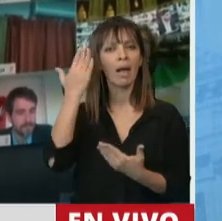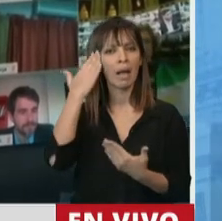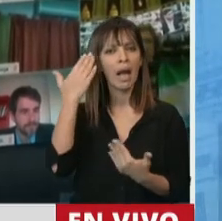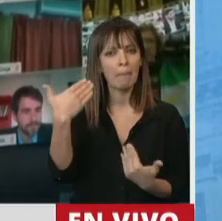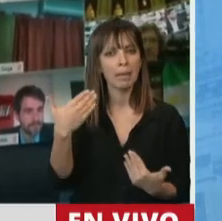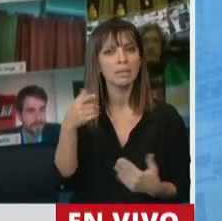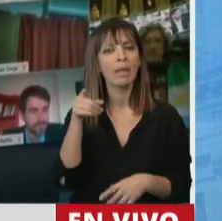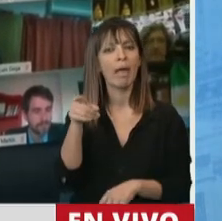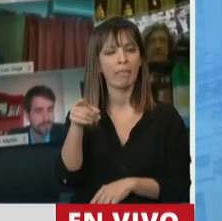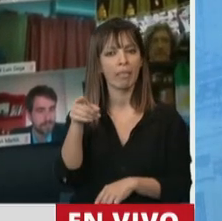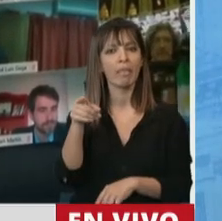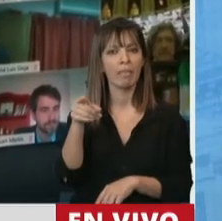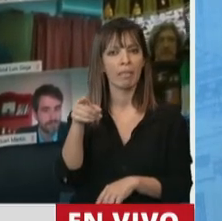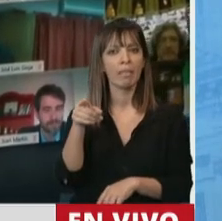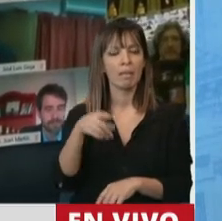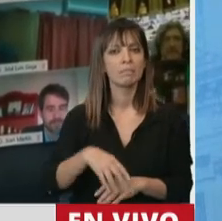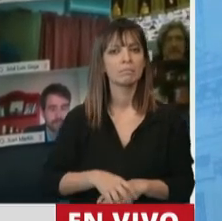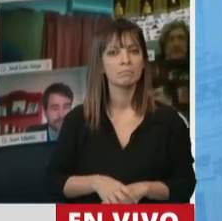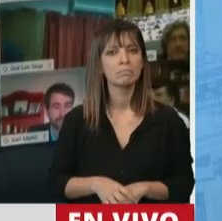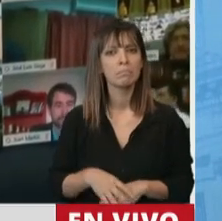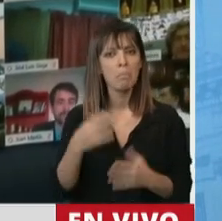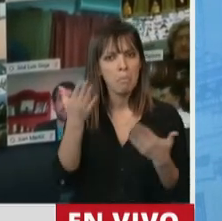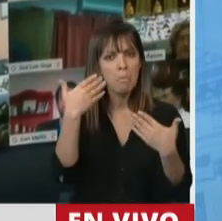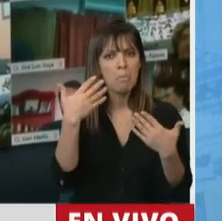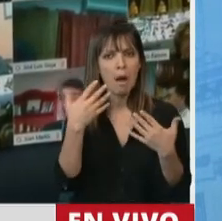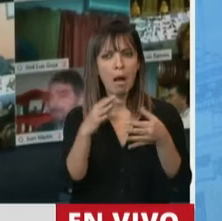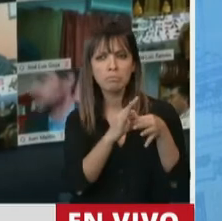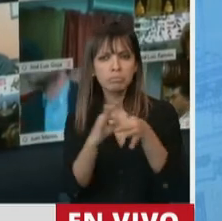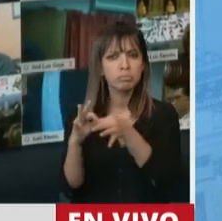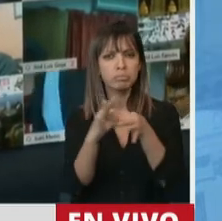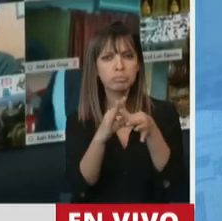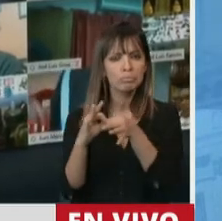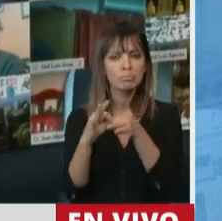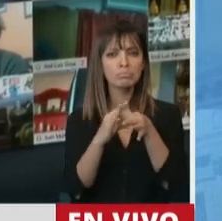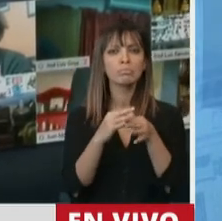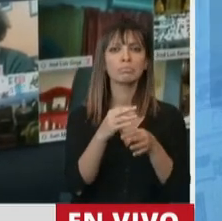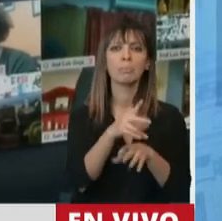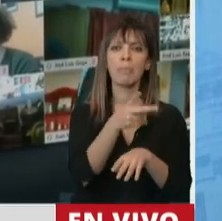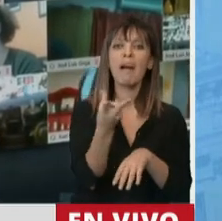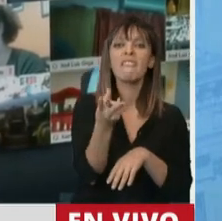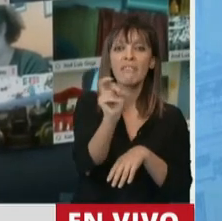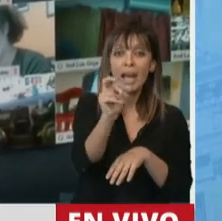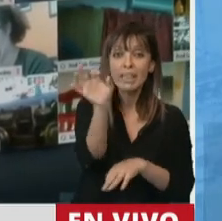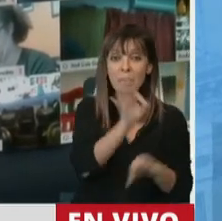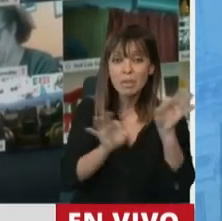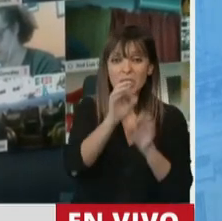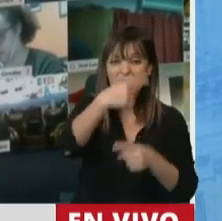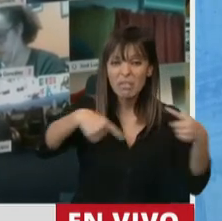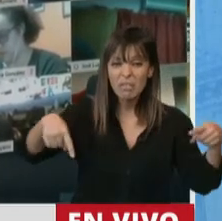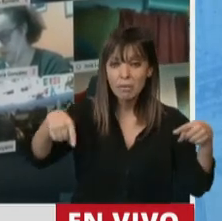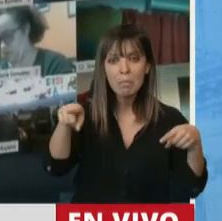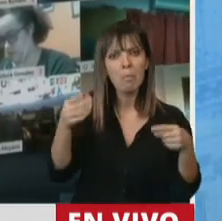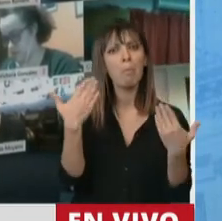para elaborar una articulación de proyectos, de 20 proyectos, entre los cuales estaba